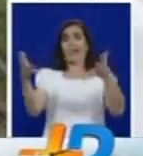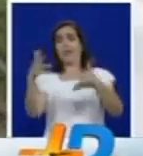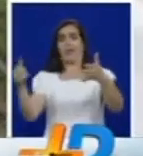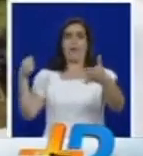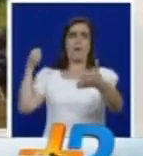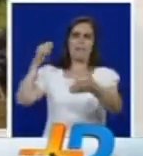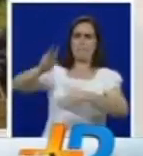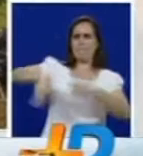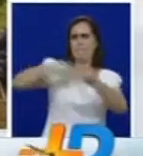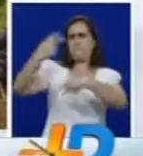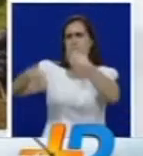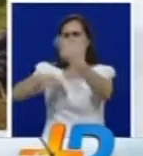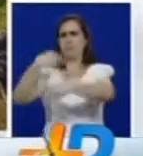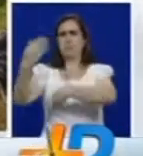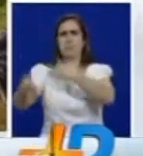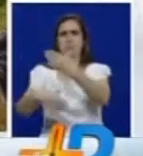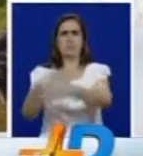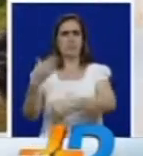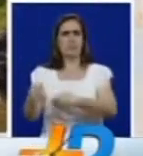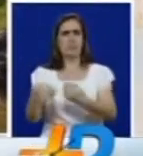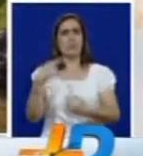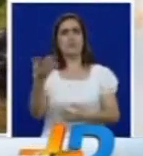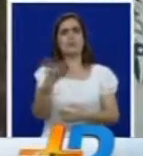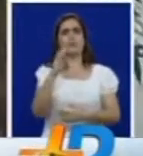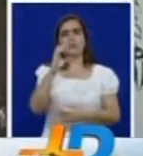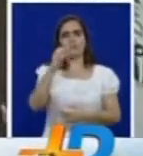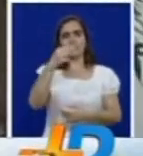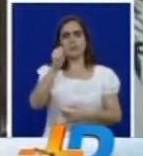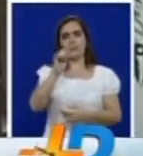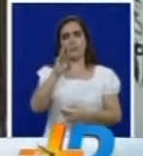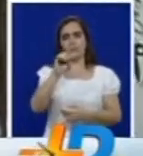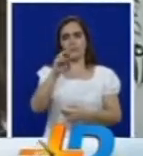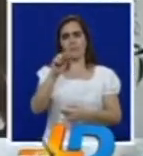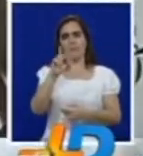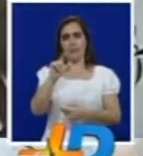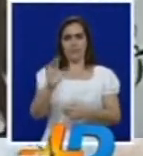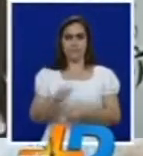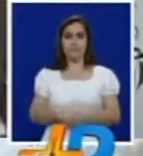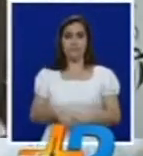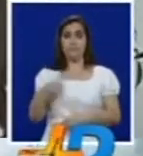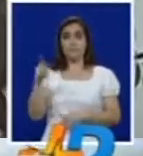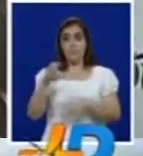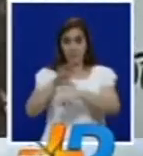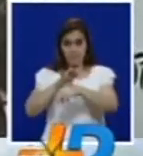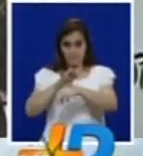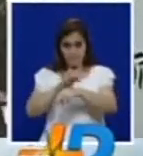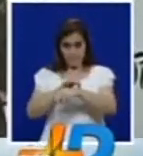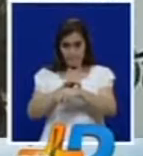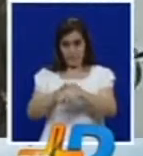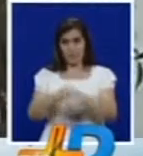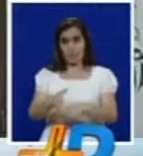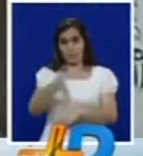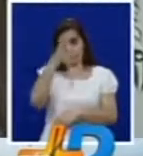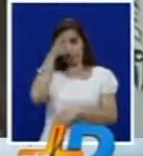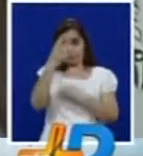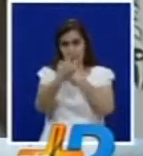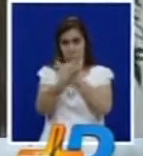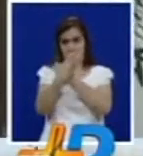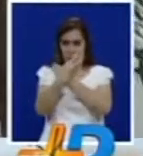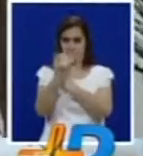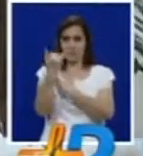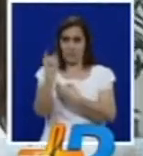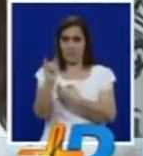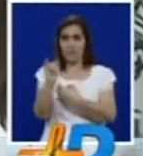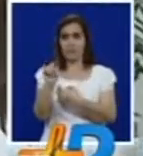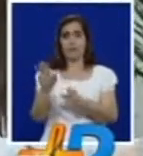y se salió de la vía volcándose en el sector de Chambimbal. La parte de ortopedia ya le dio alta el día de hoy, continúa manejo en la unidad de